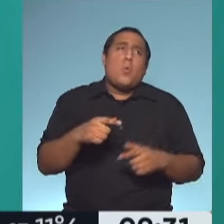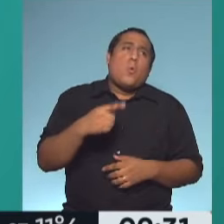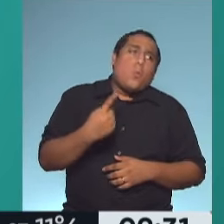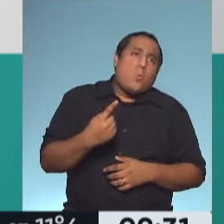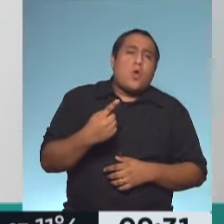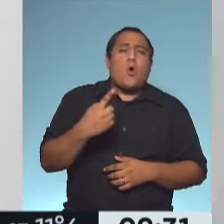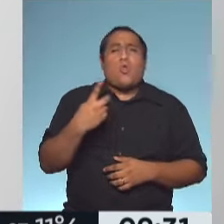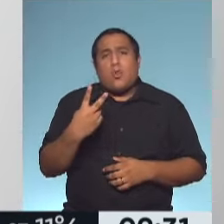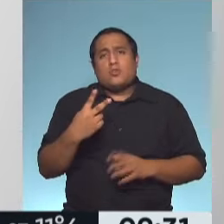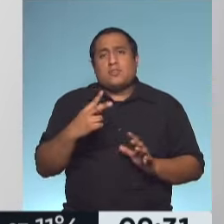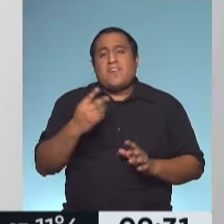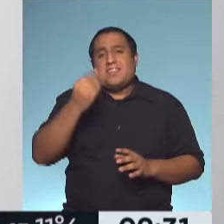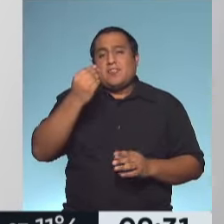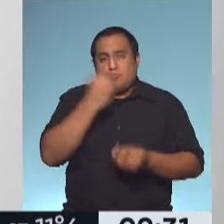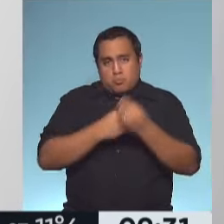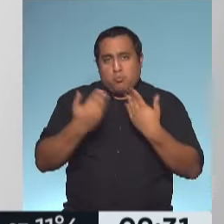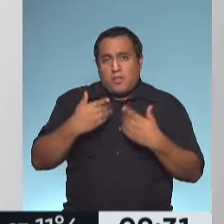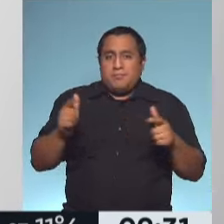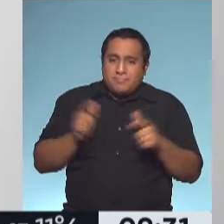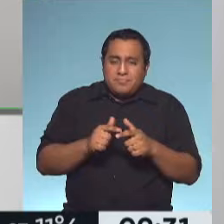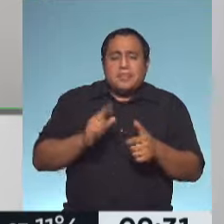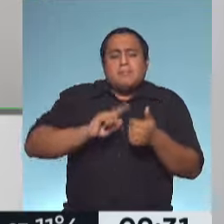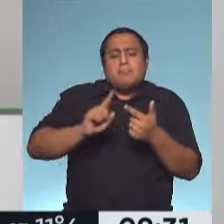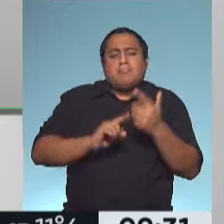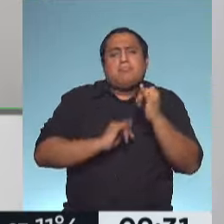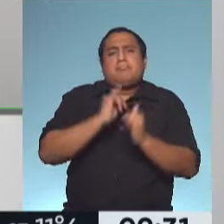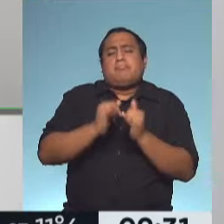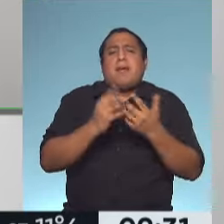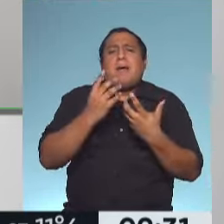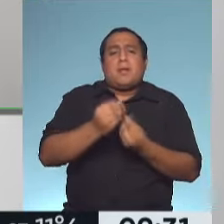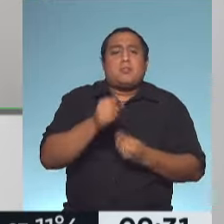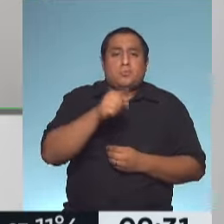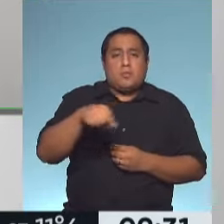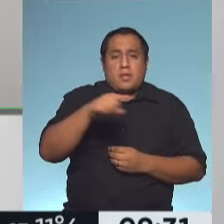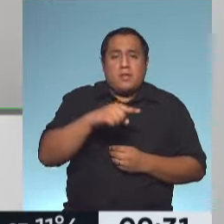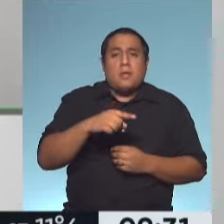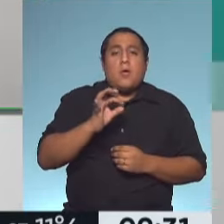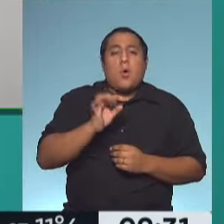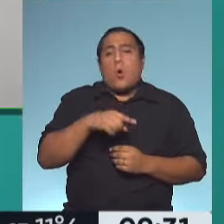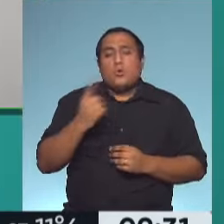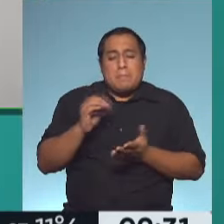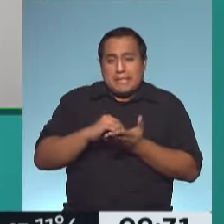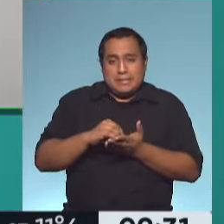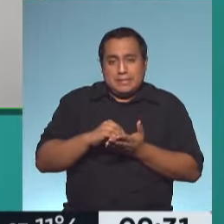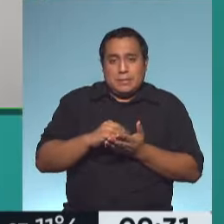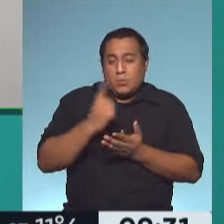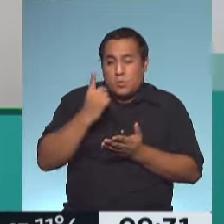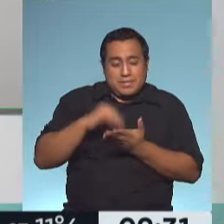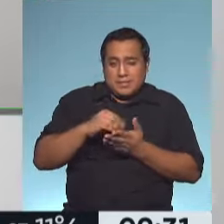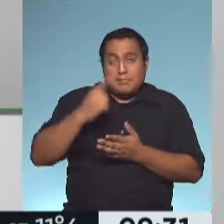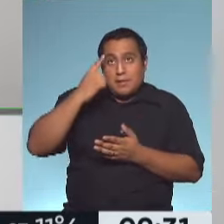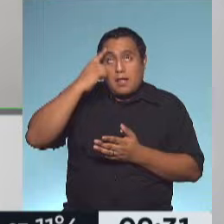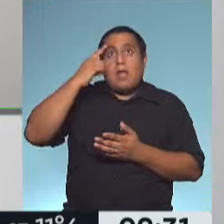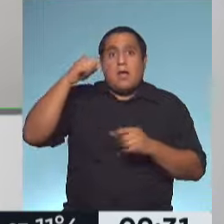meriendas, claro, son tips, son cositas que a mejor, ¿sabés qué otra cosa más? Una cosa que se me